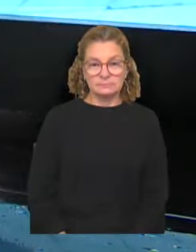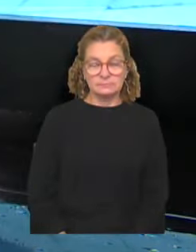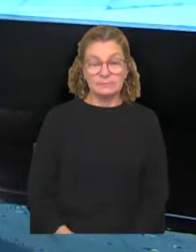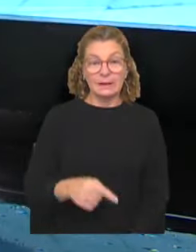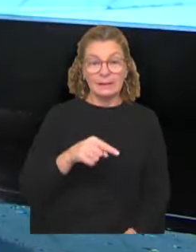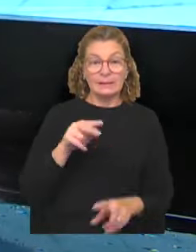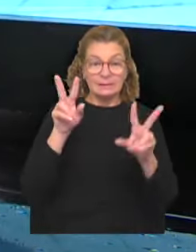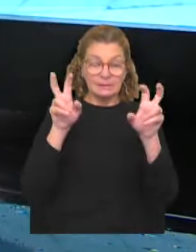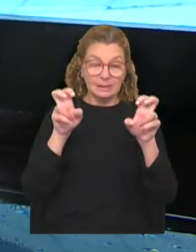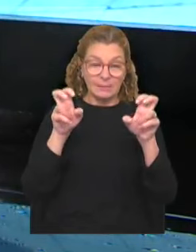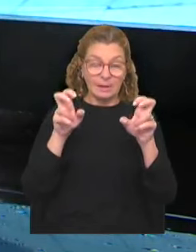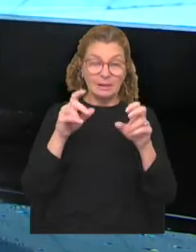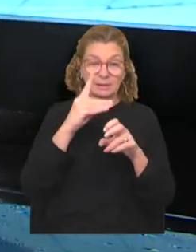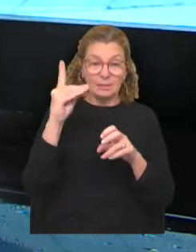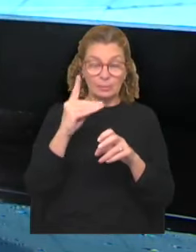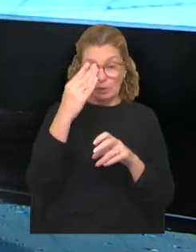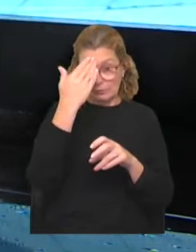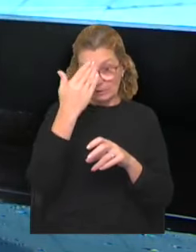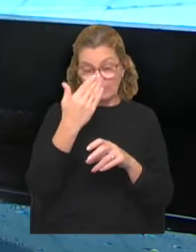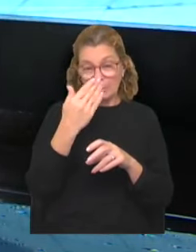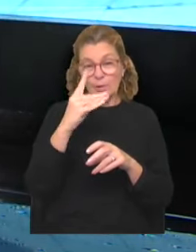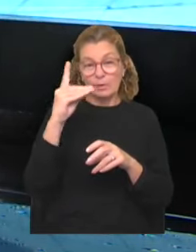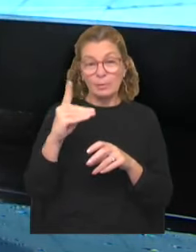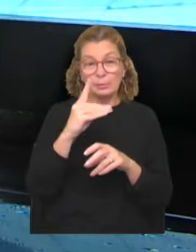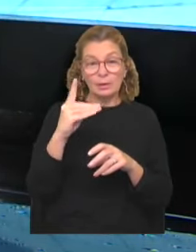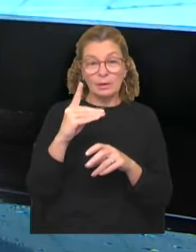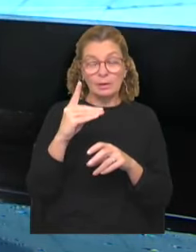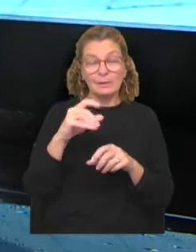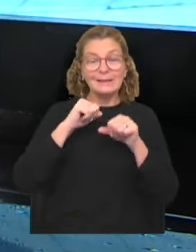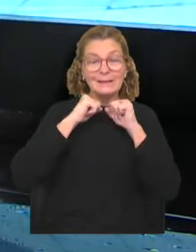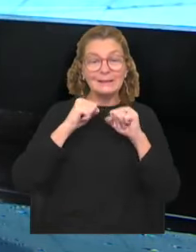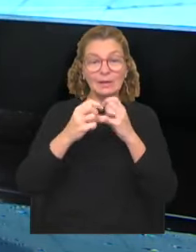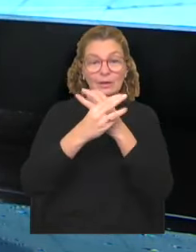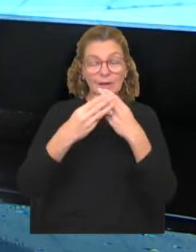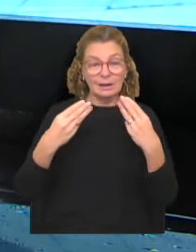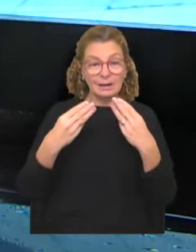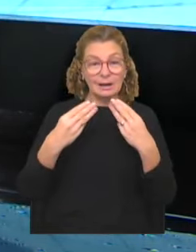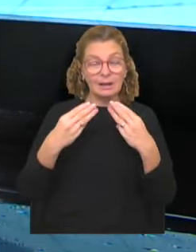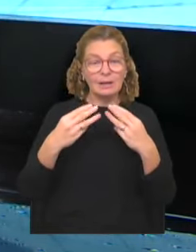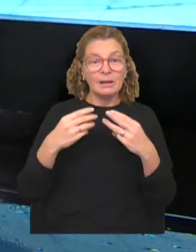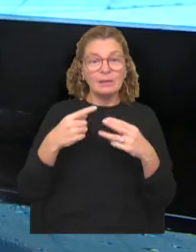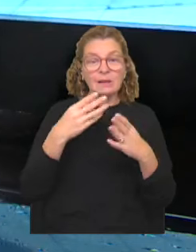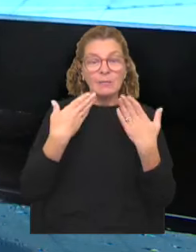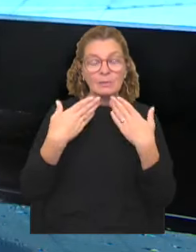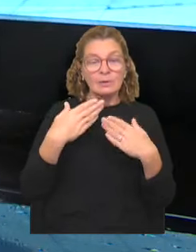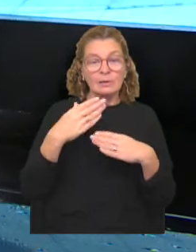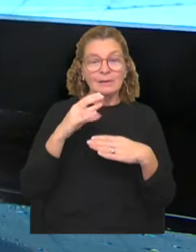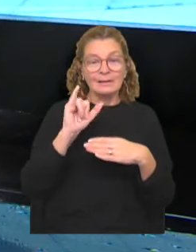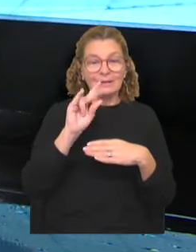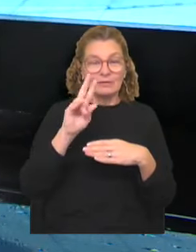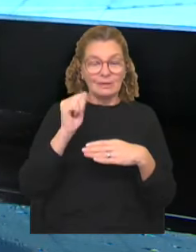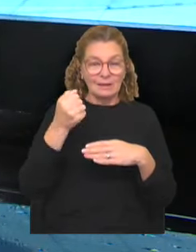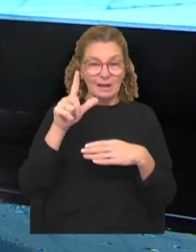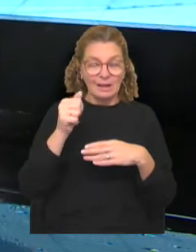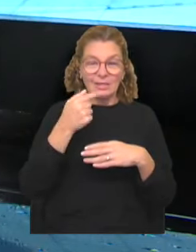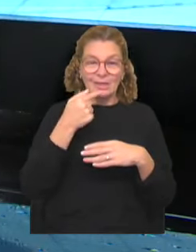Sobre este mismo tema, el diputado del Frente Amplio y secretario general del Partido Socialista, hablamos de Gonzalo Sibila, dijo que con